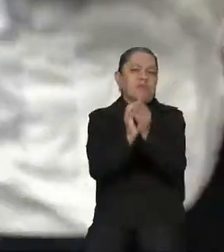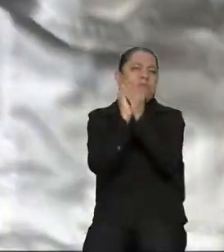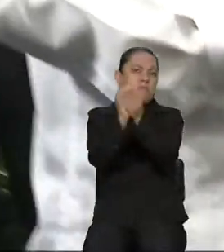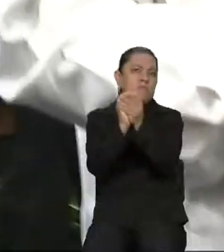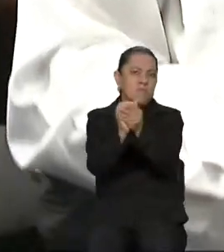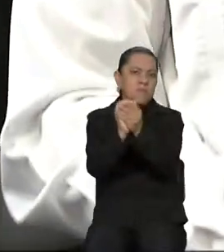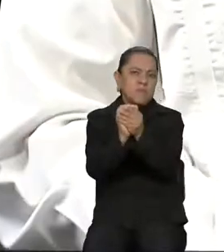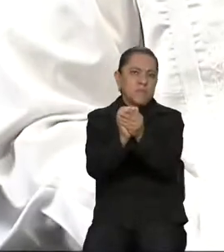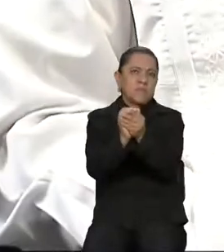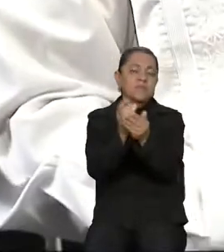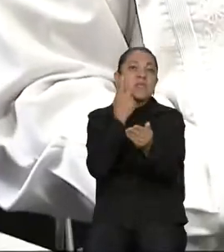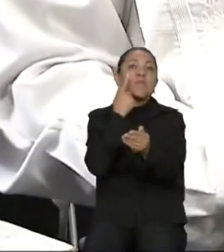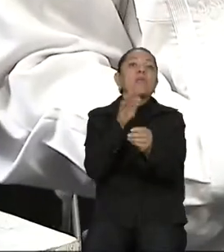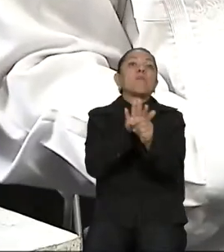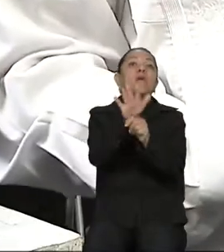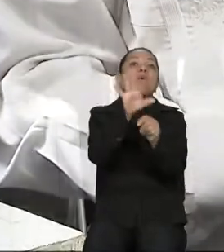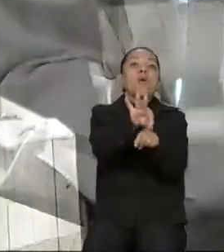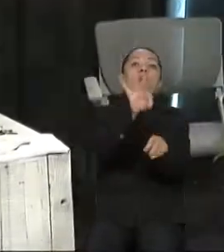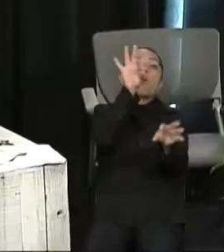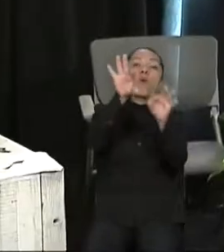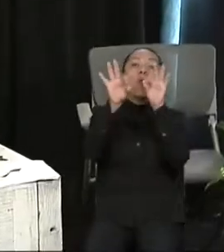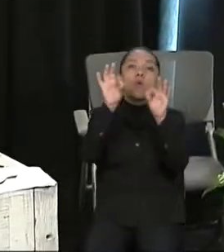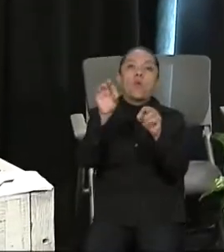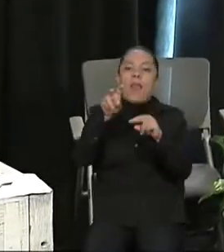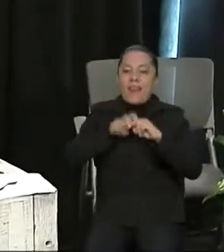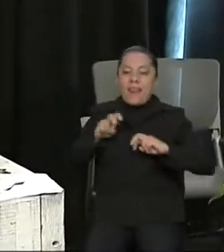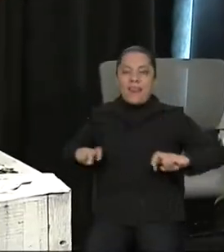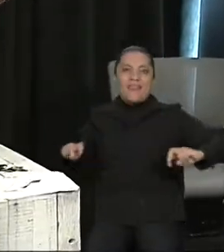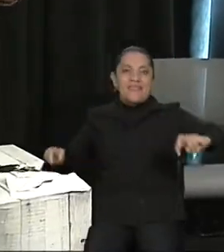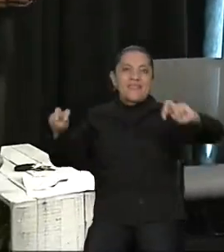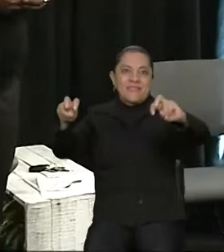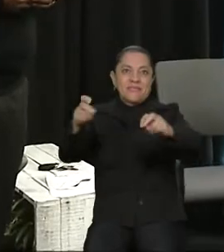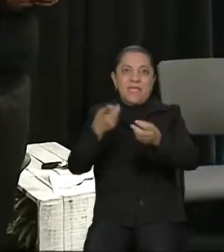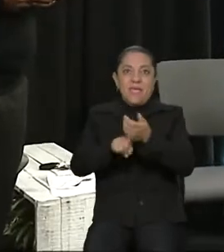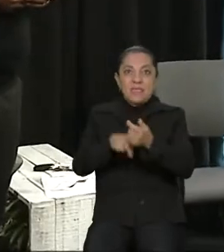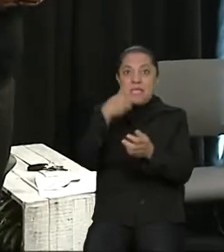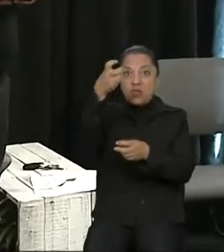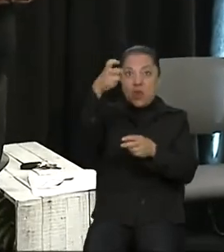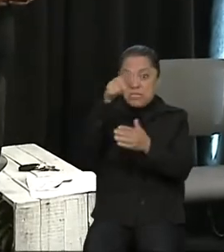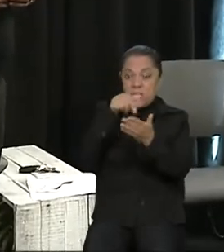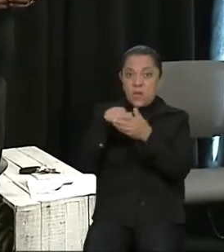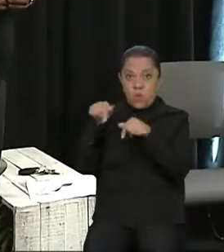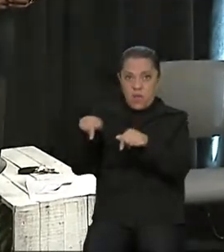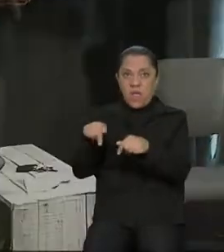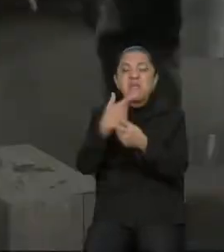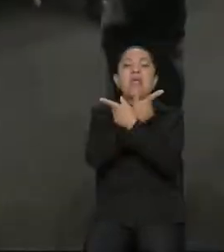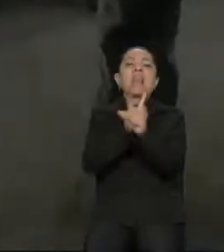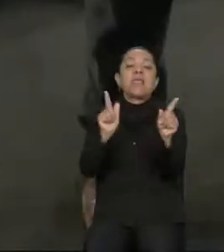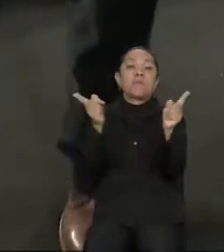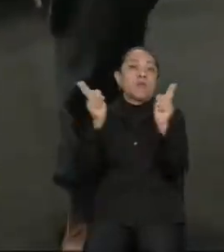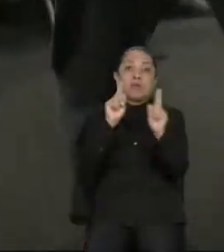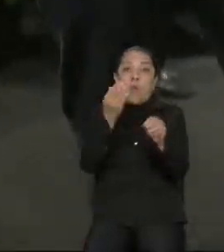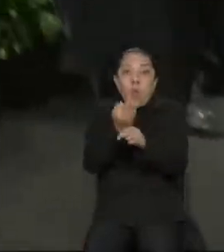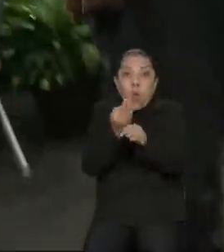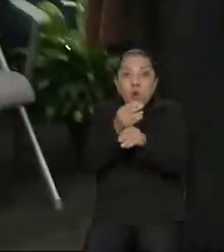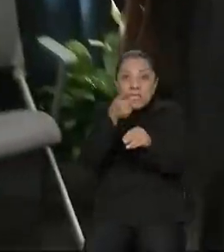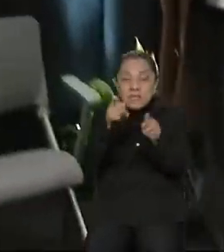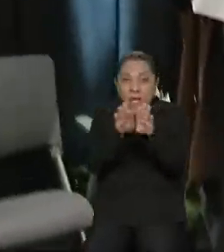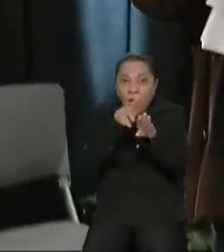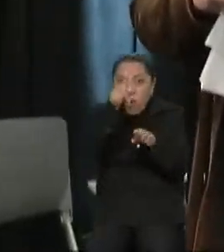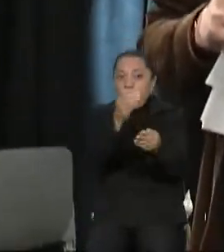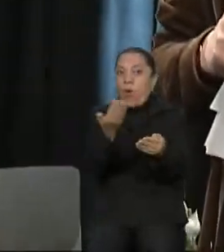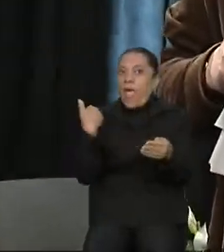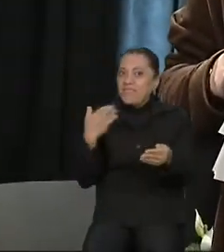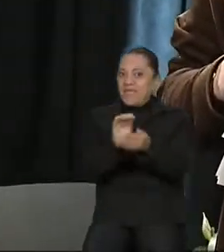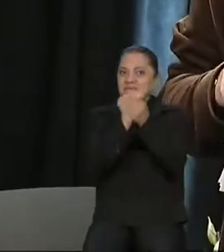de las candidatas y los candidatos dentro de este set televisivo. Como se ubican en este momento. Posteriormente, un